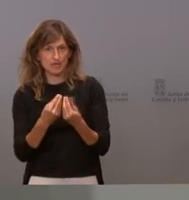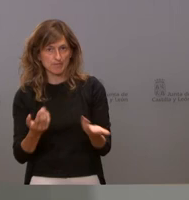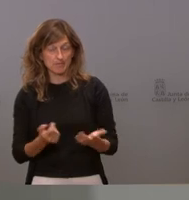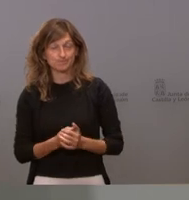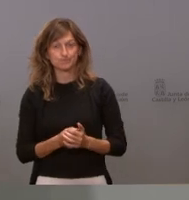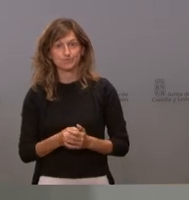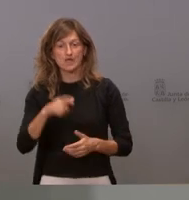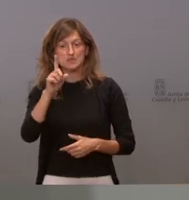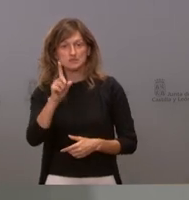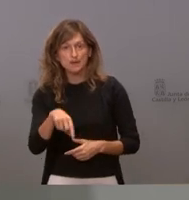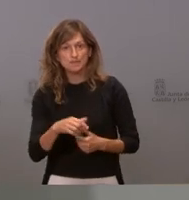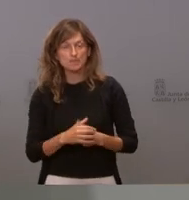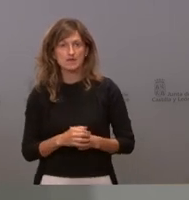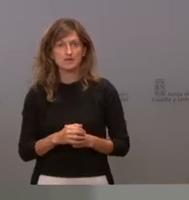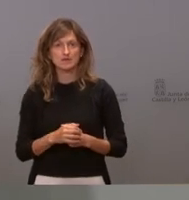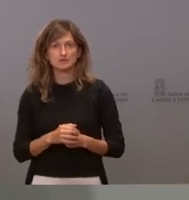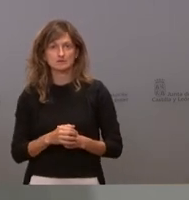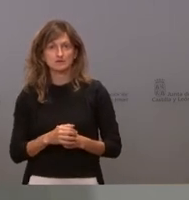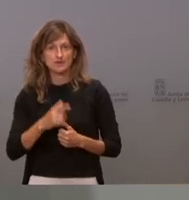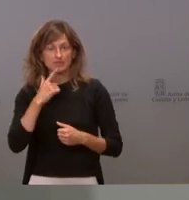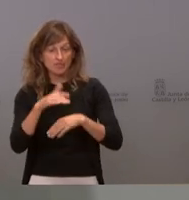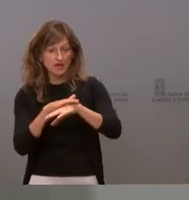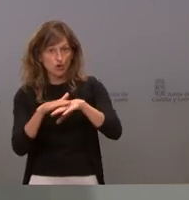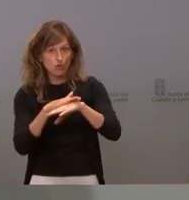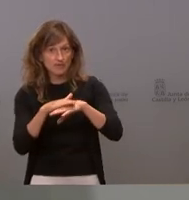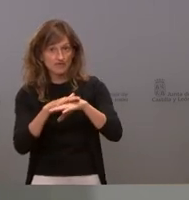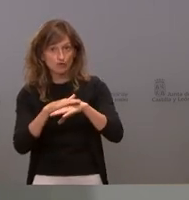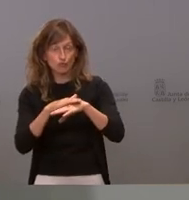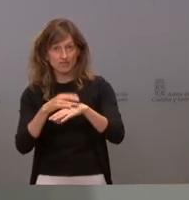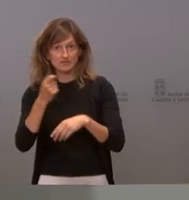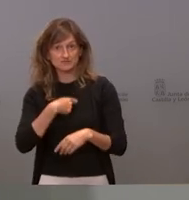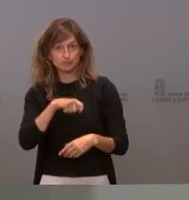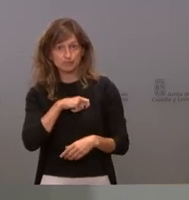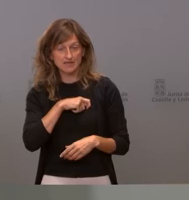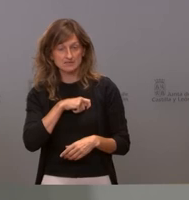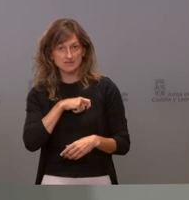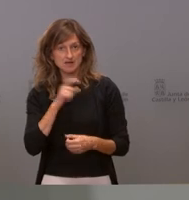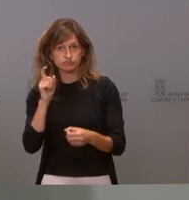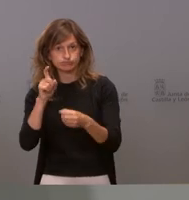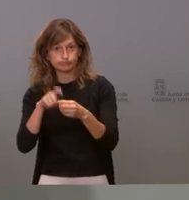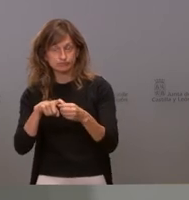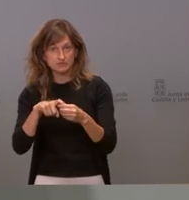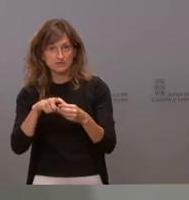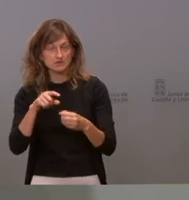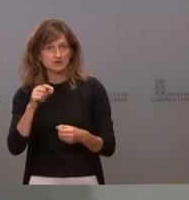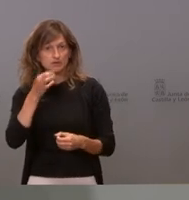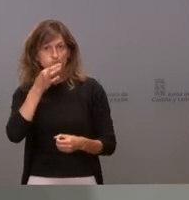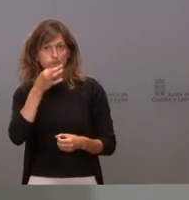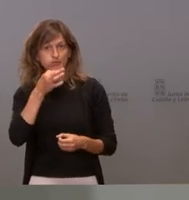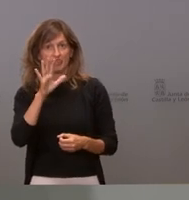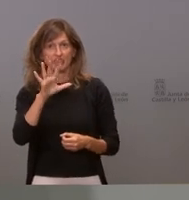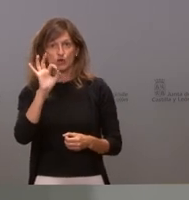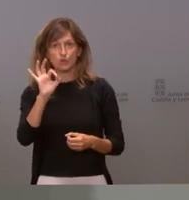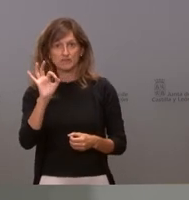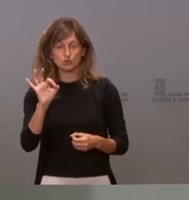es que la intervención del gobierno central en esta crisis haya limitado a cinco minutos cinco